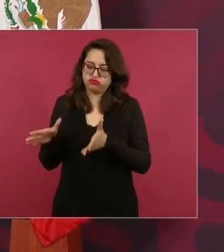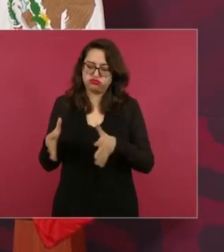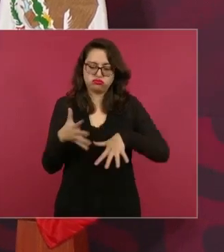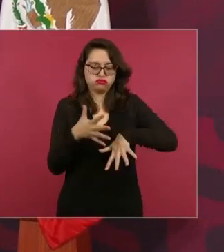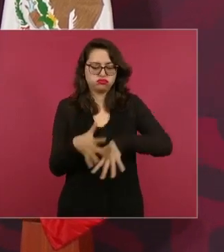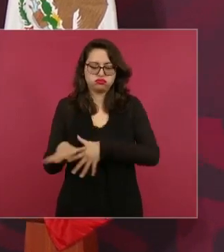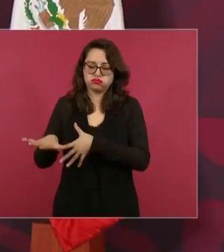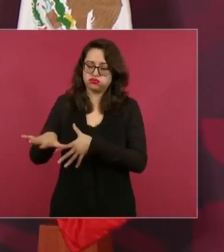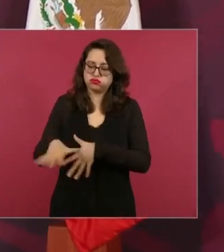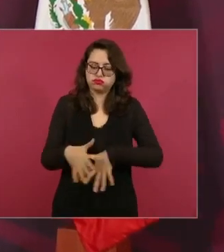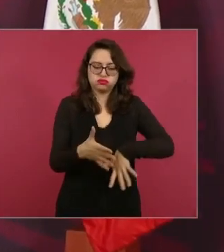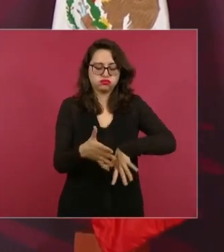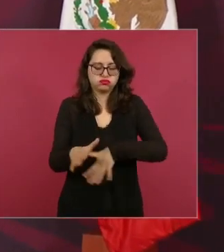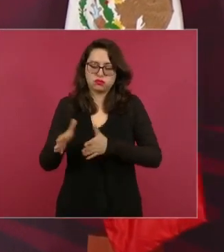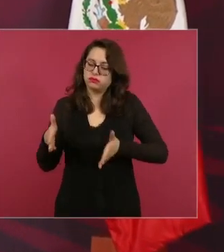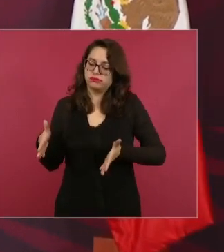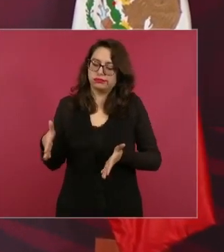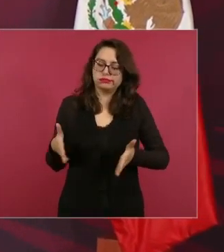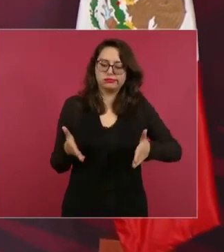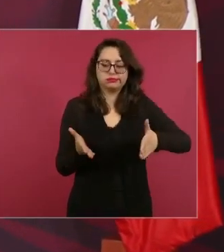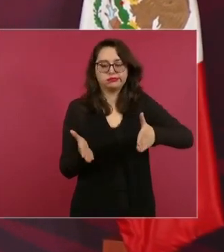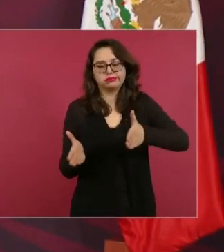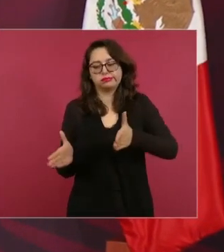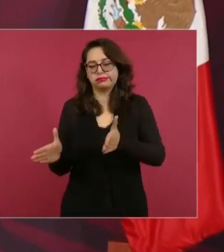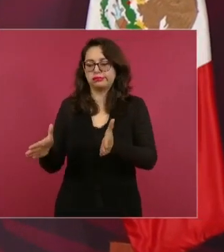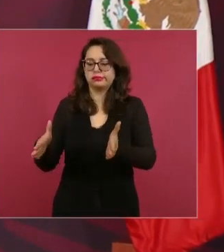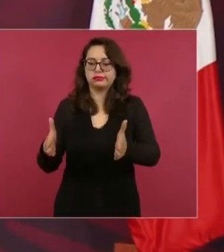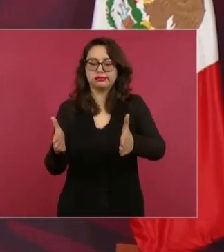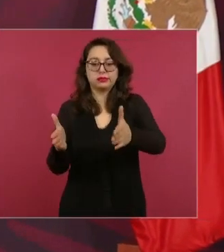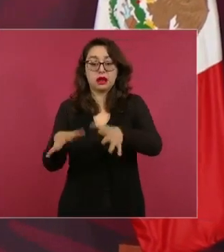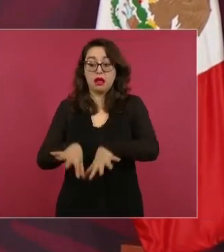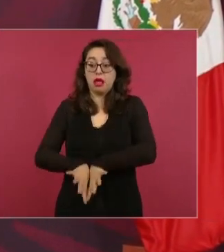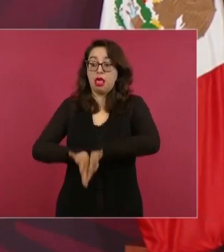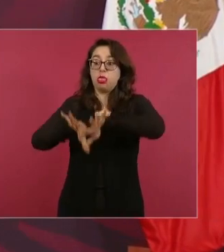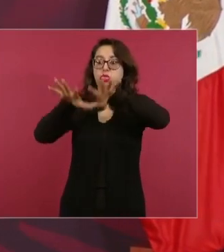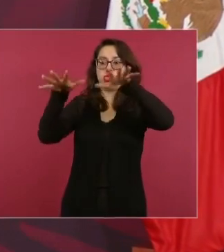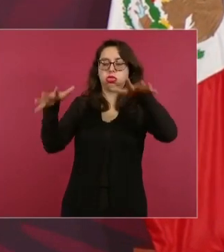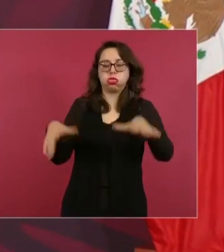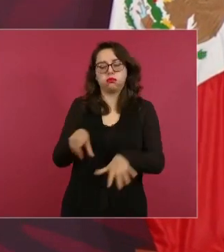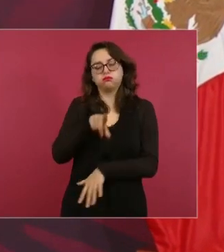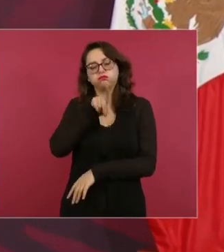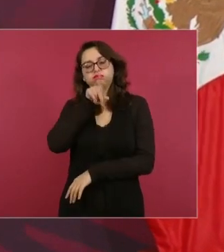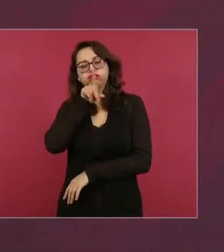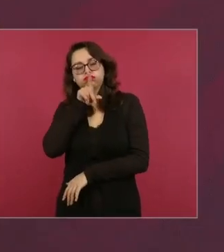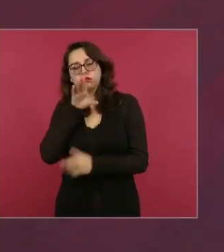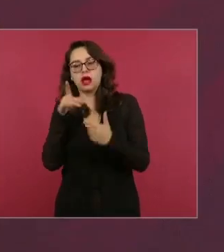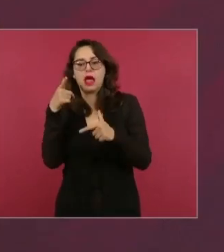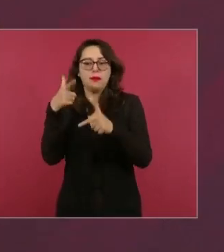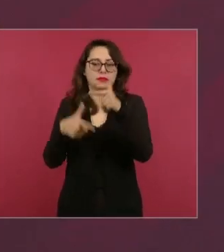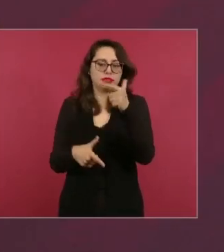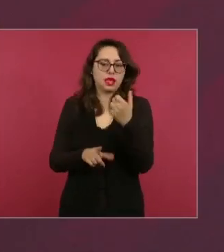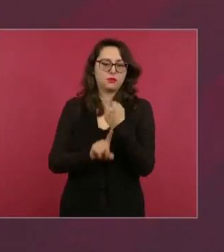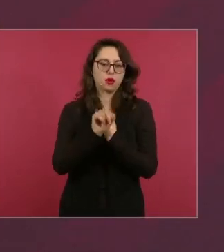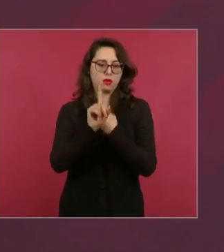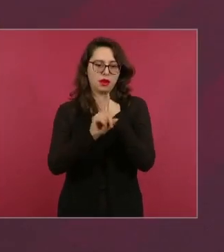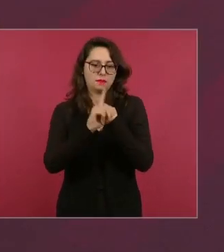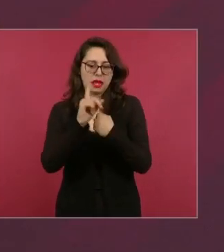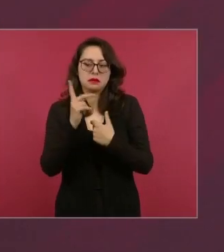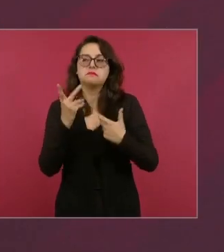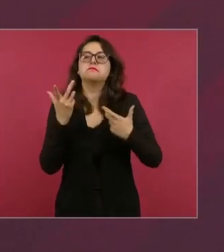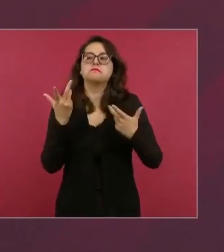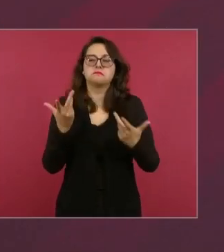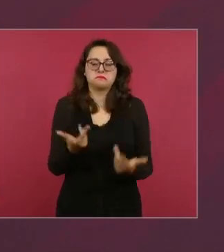su caudal los ríos que no desborden y hay que seguir